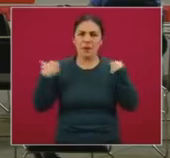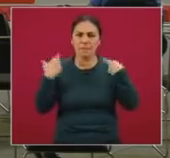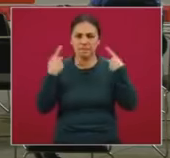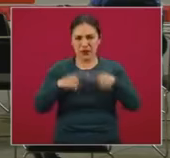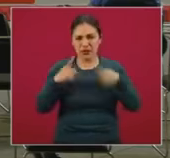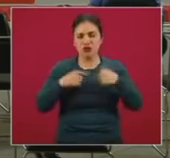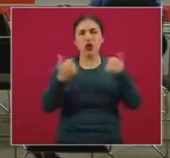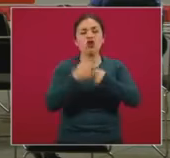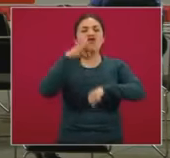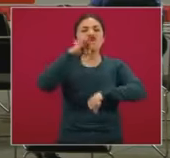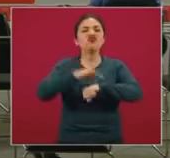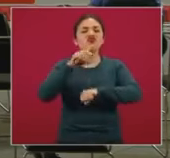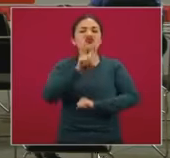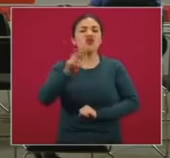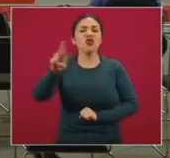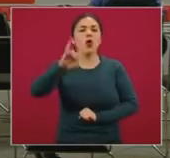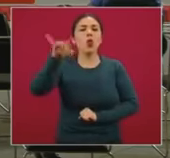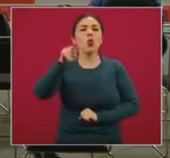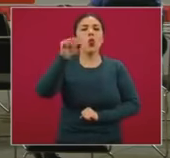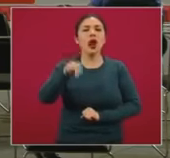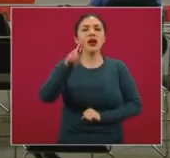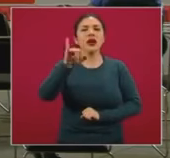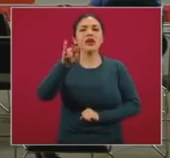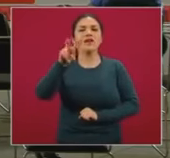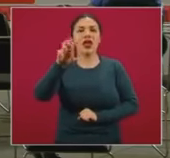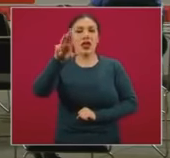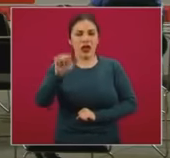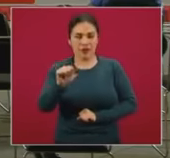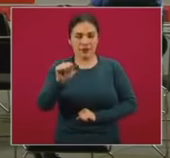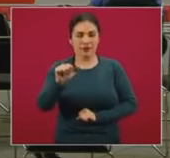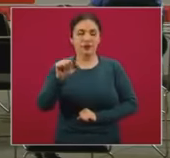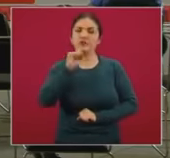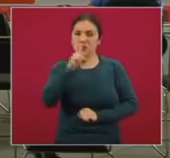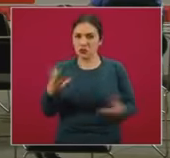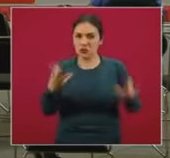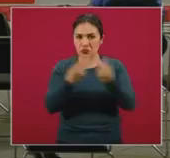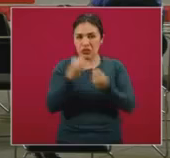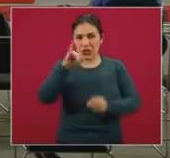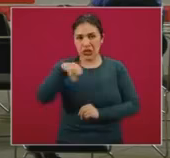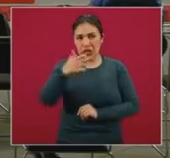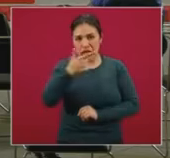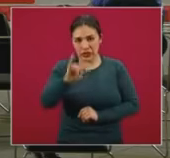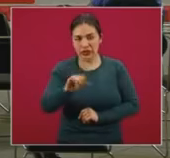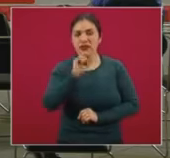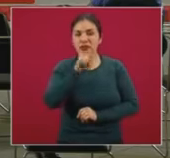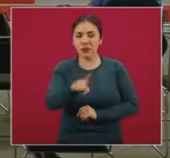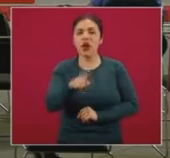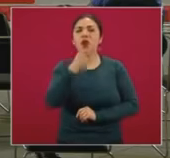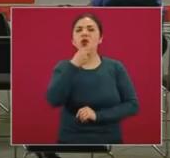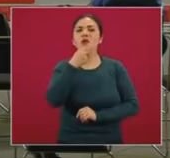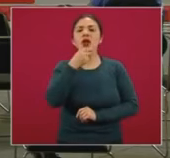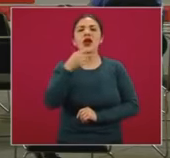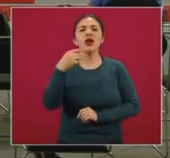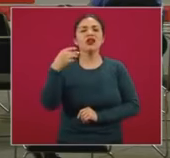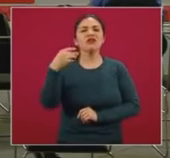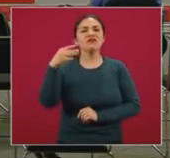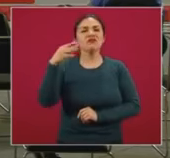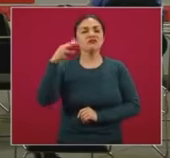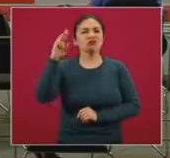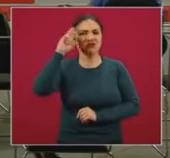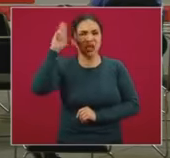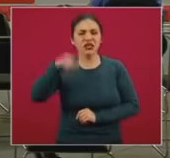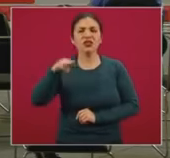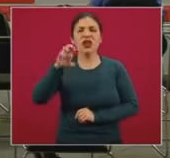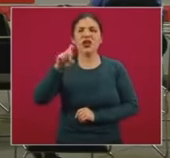el doctor Juan Rivera Domarco de INEGI, también participó el maestro Edgar